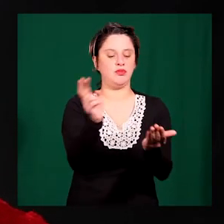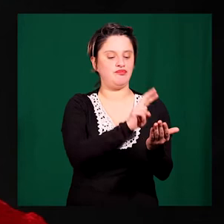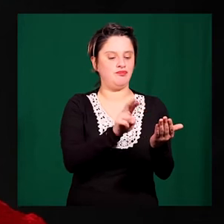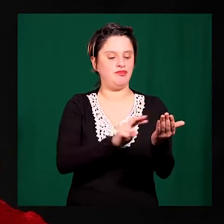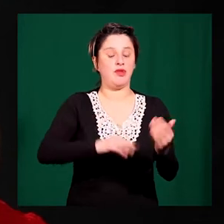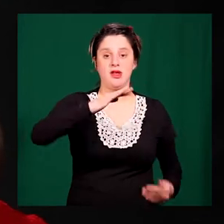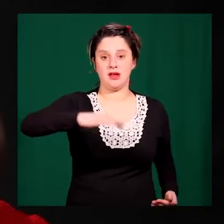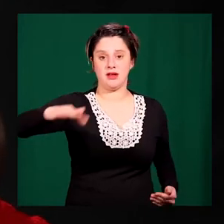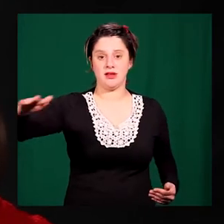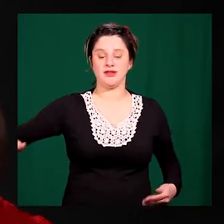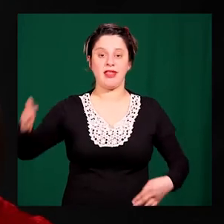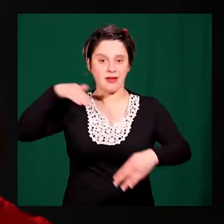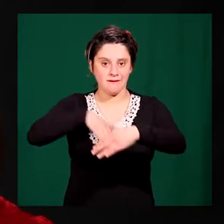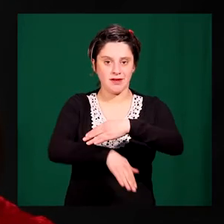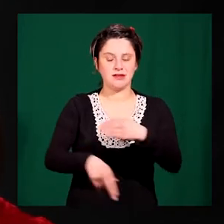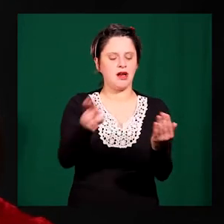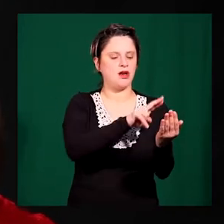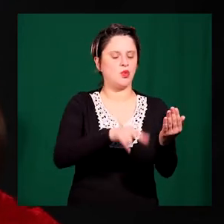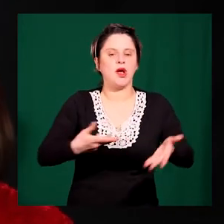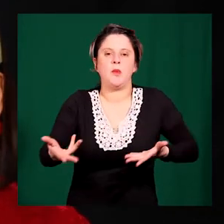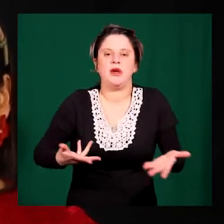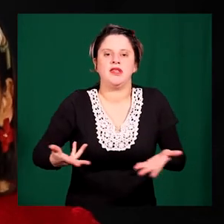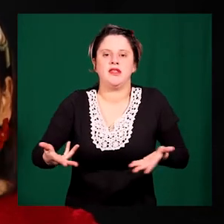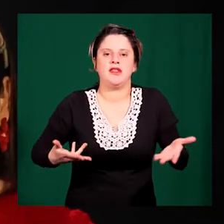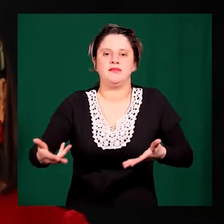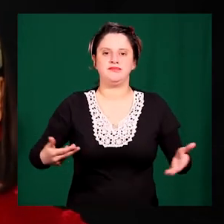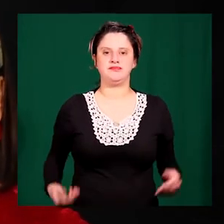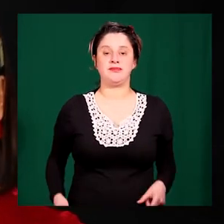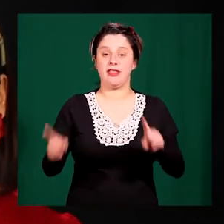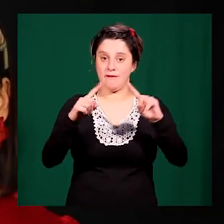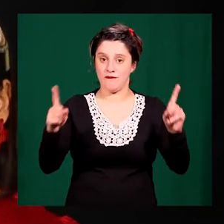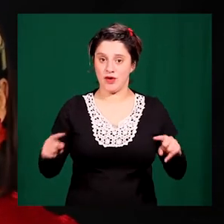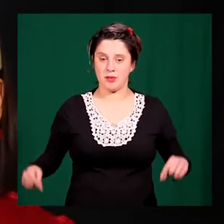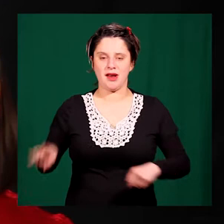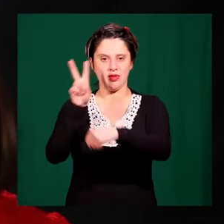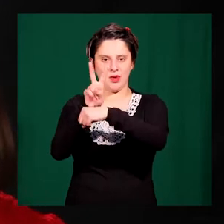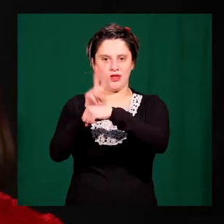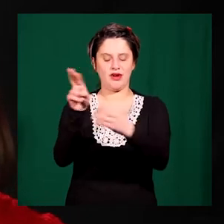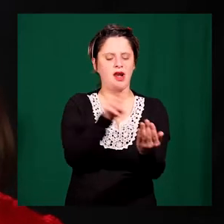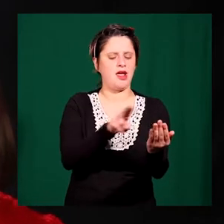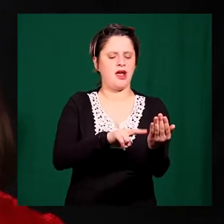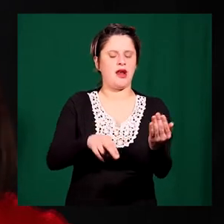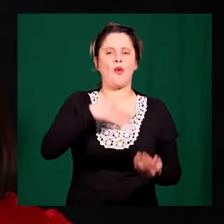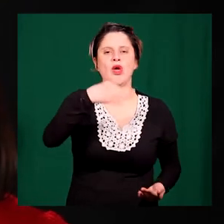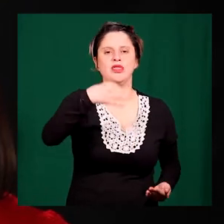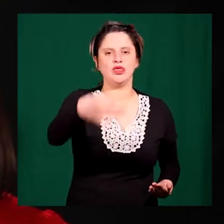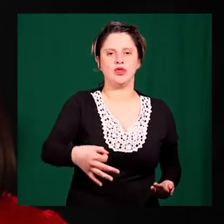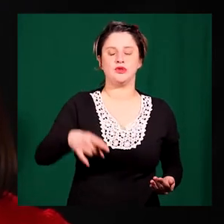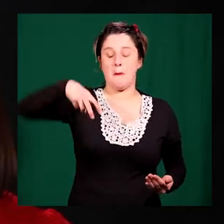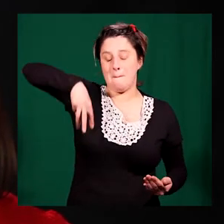nuestros niños es a través de la lectura compartida. En esta estrategia, el educador leerá cuentos,